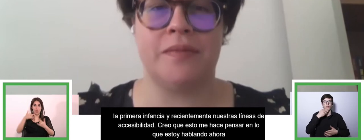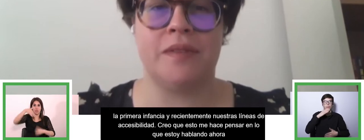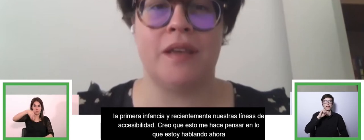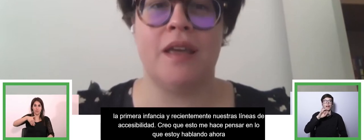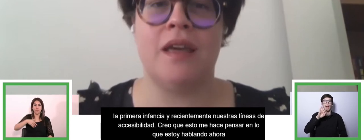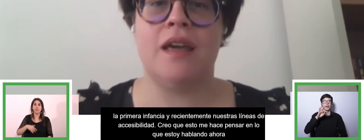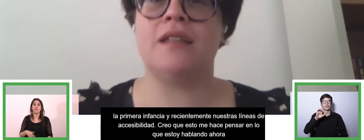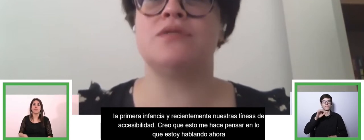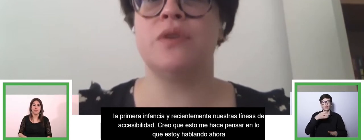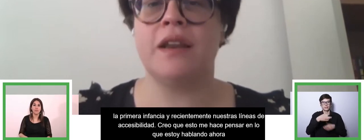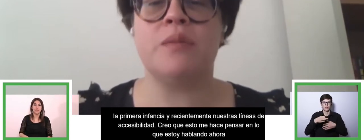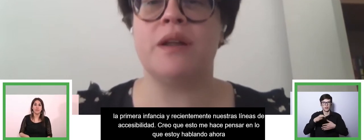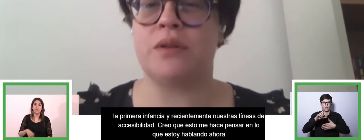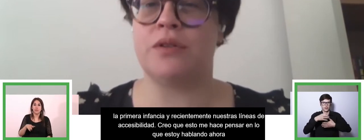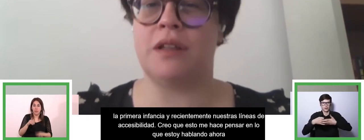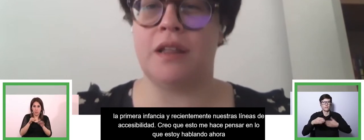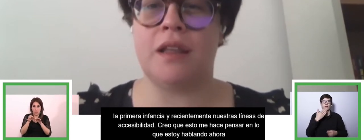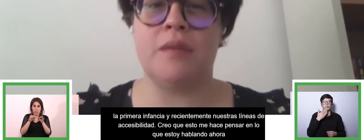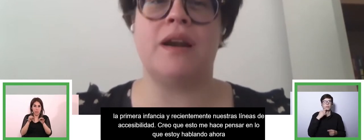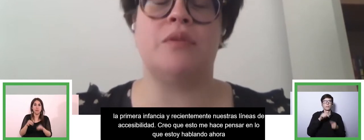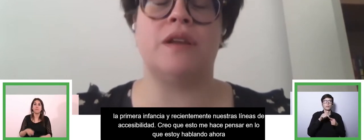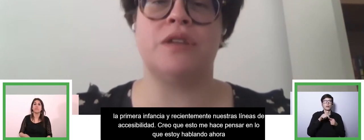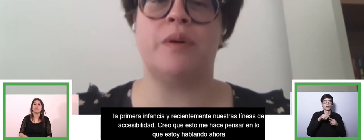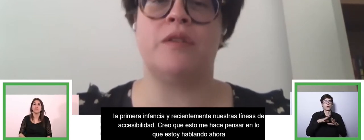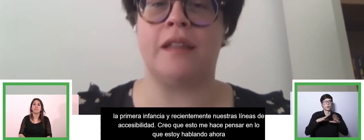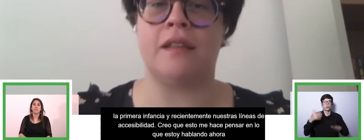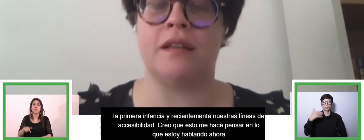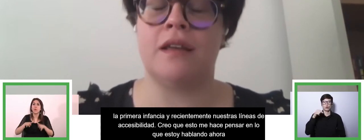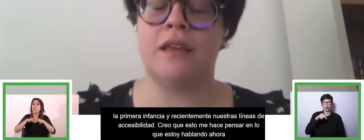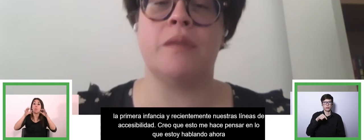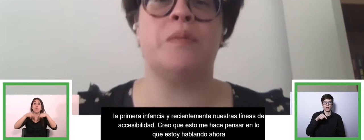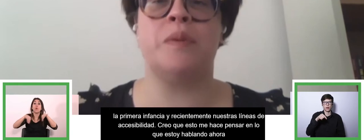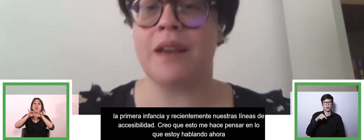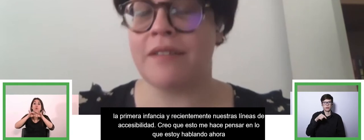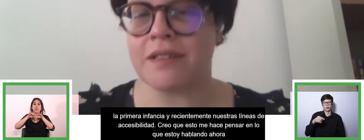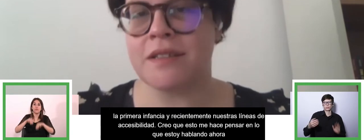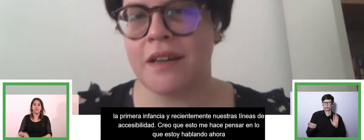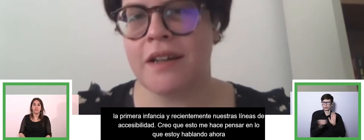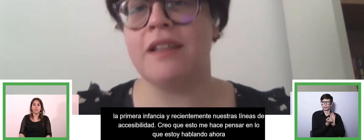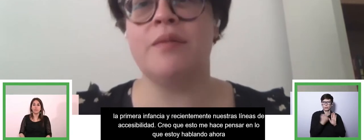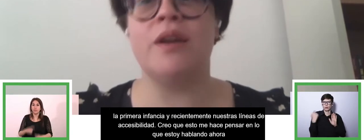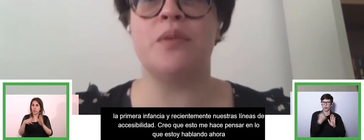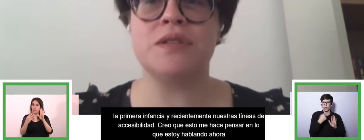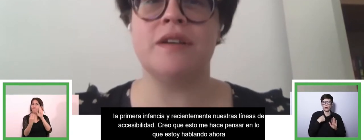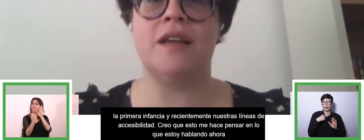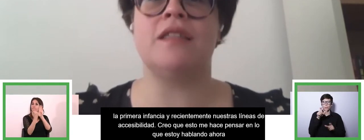hispanoparlante sobre educación inclusiva. Este es un gran hito para nuestro continente y para la población hispanohablante, ya que por primera vez